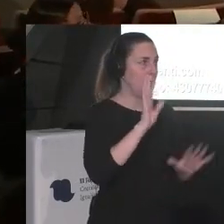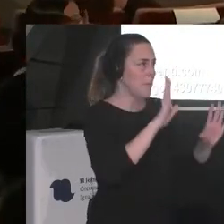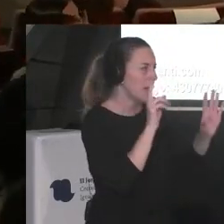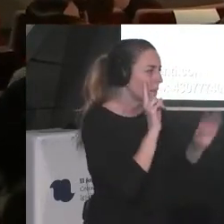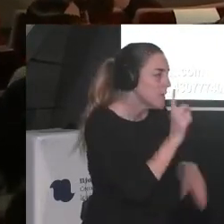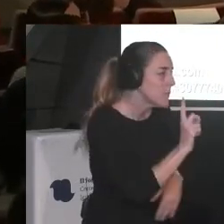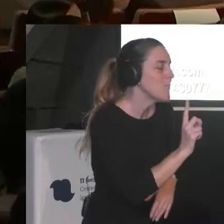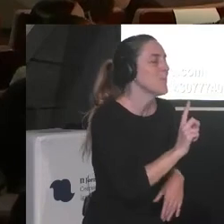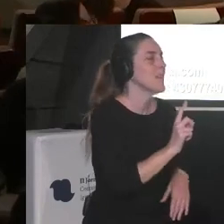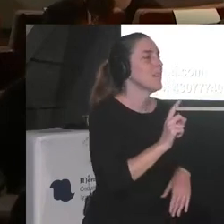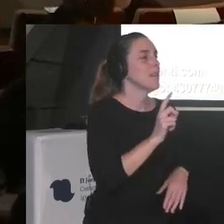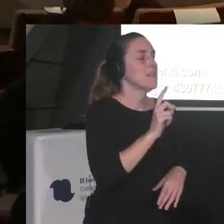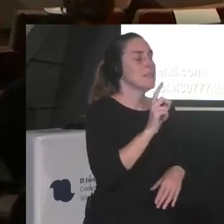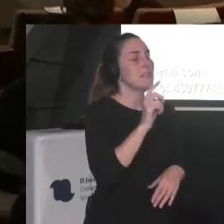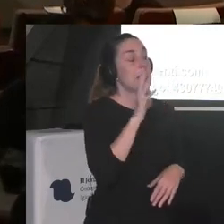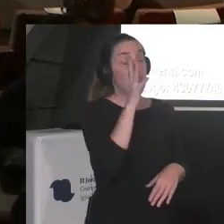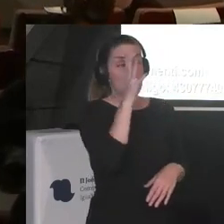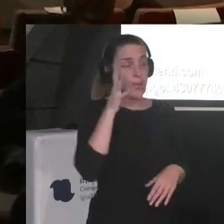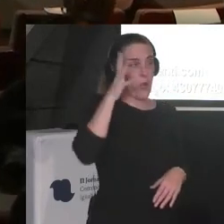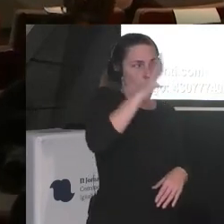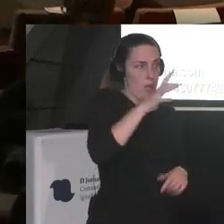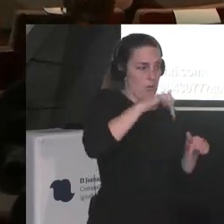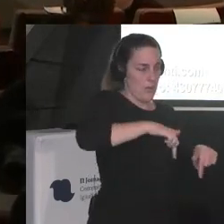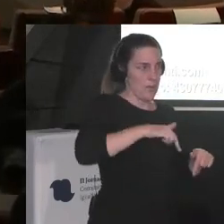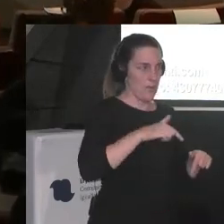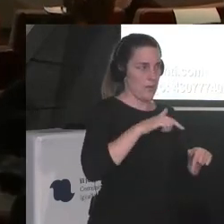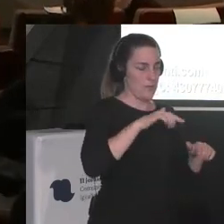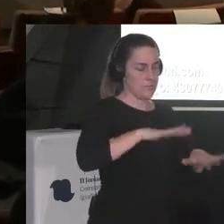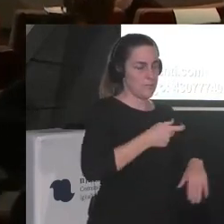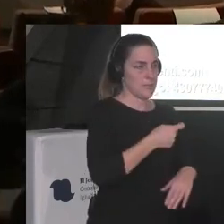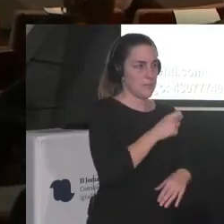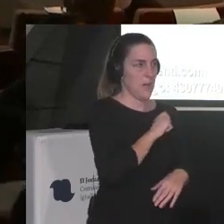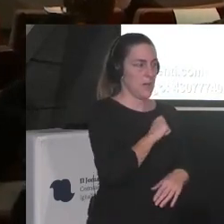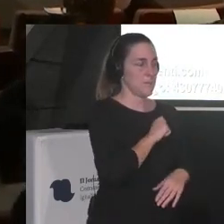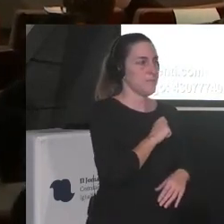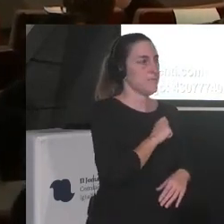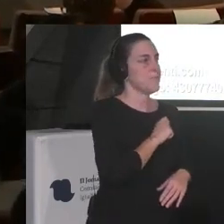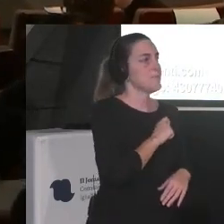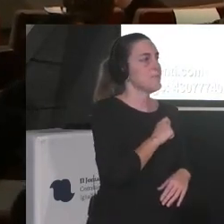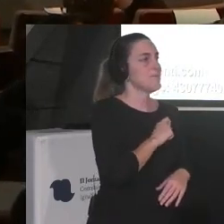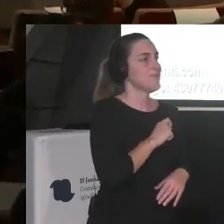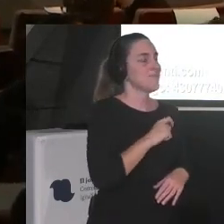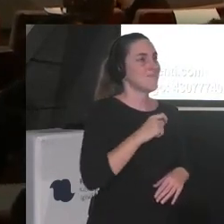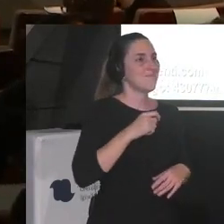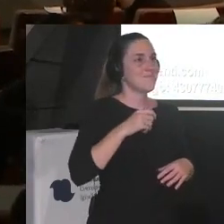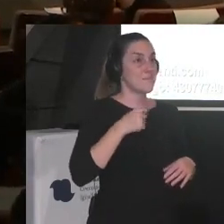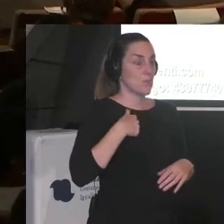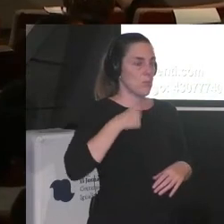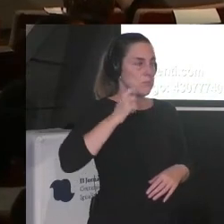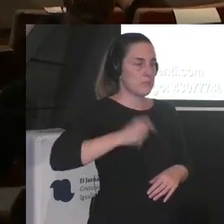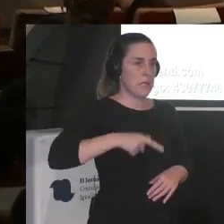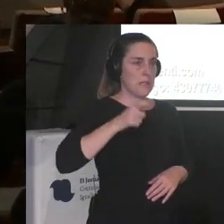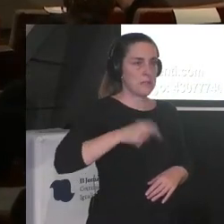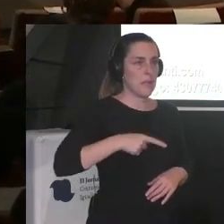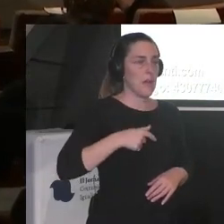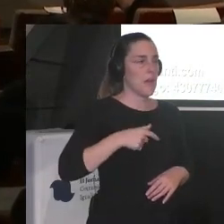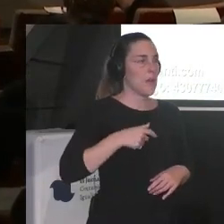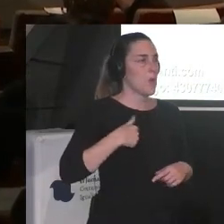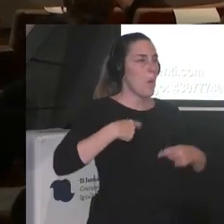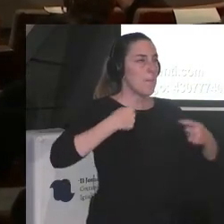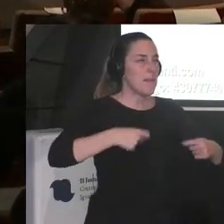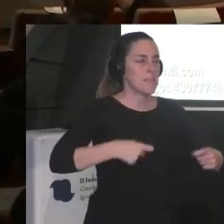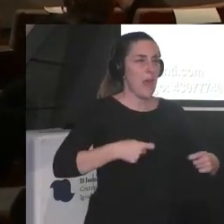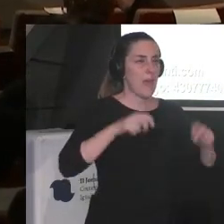y llevo cinco años en España y una cosa que me pasa es que siempre por ejemplo soy la pesada en clase de que quiere tocar los temas de